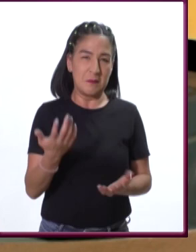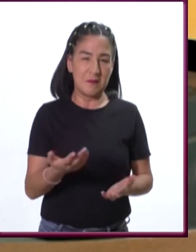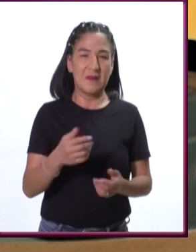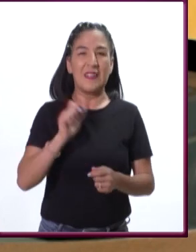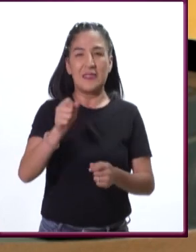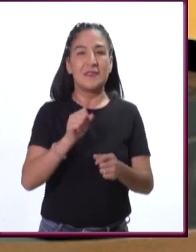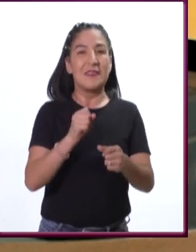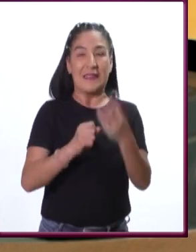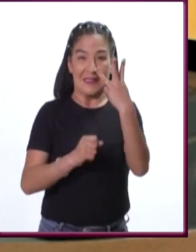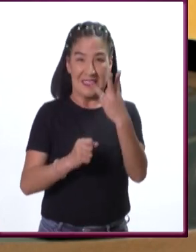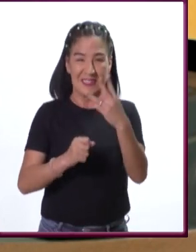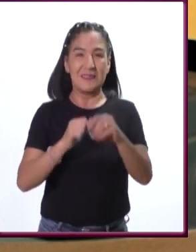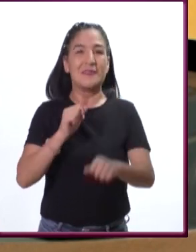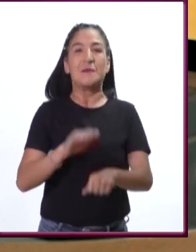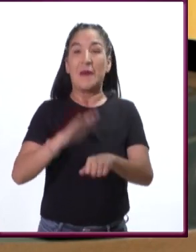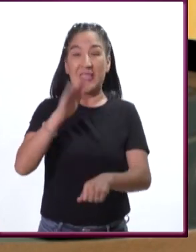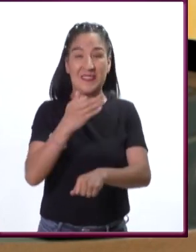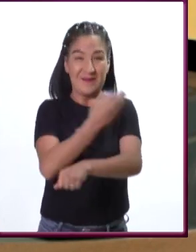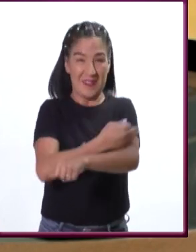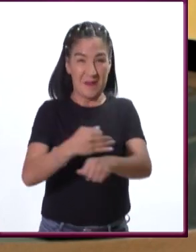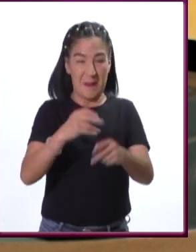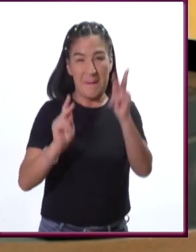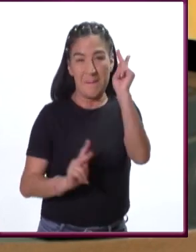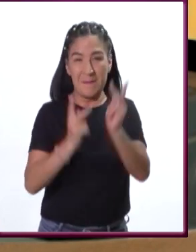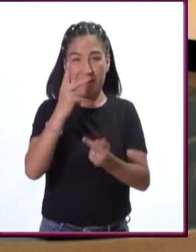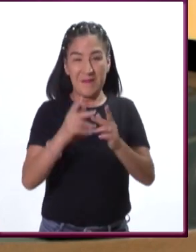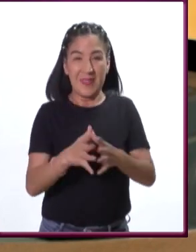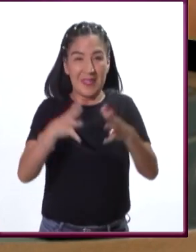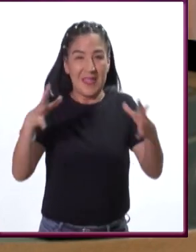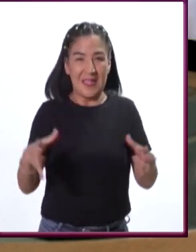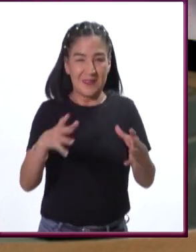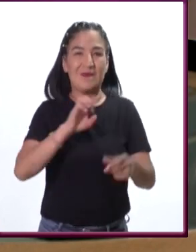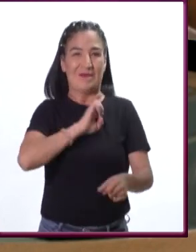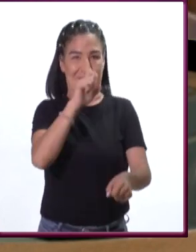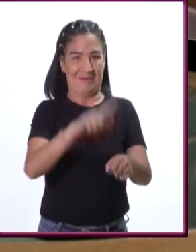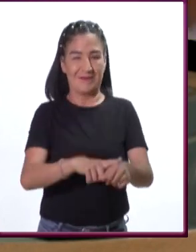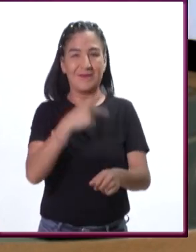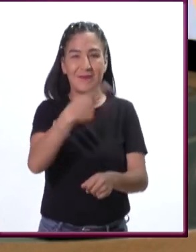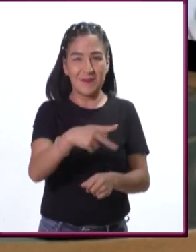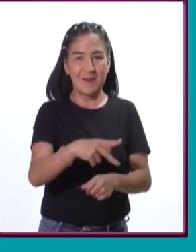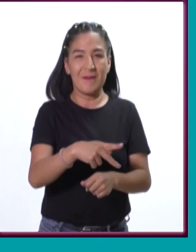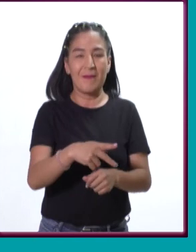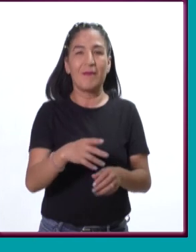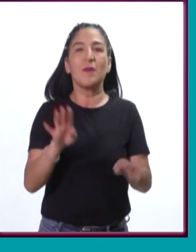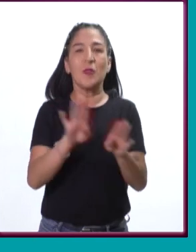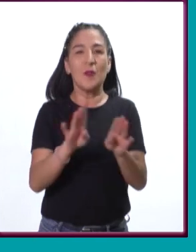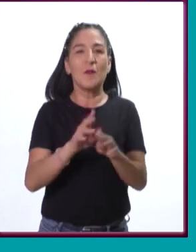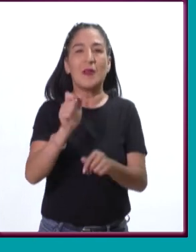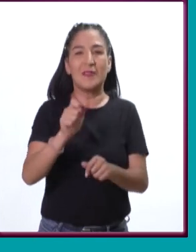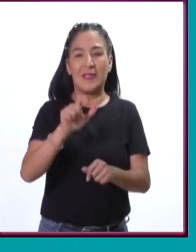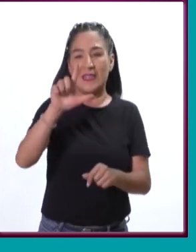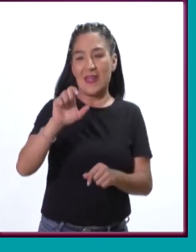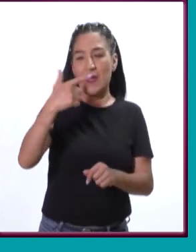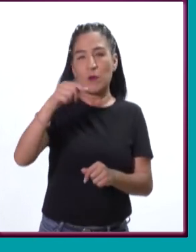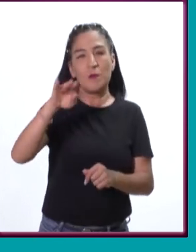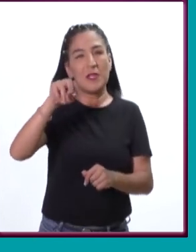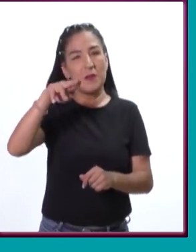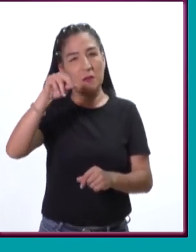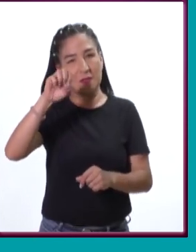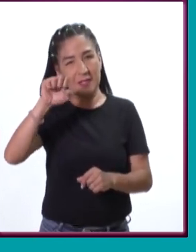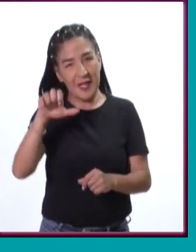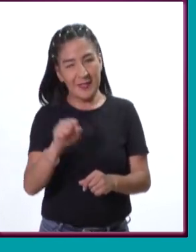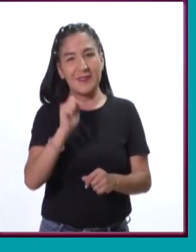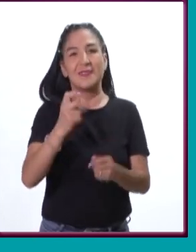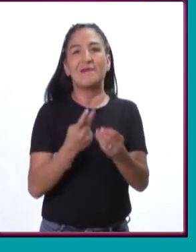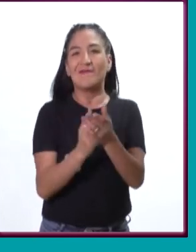lo mismo que eran plantas de su otro reino que son los hongos, cosas de familia a familia, tenemos